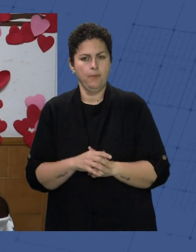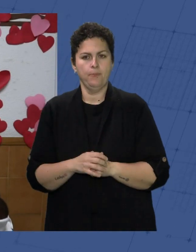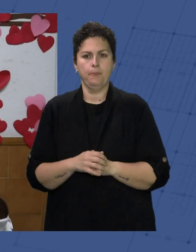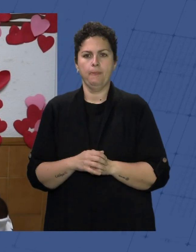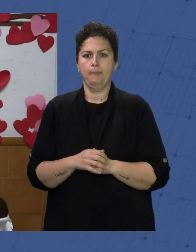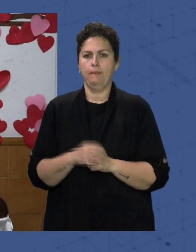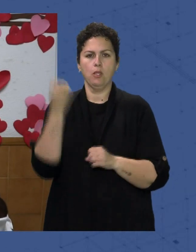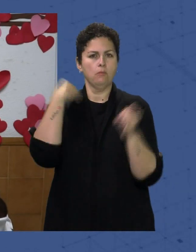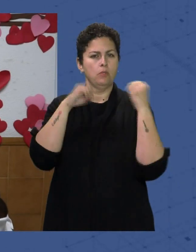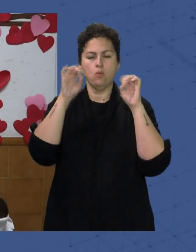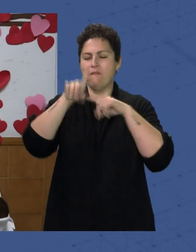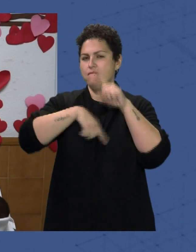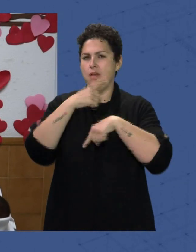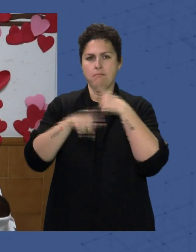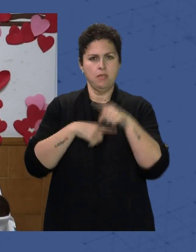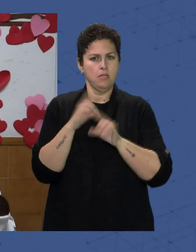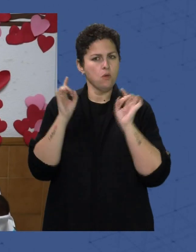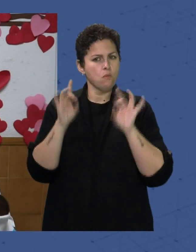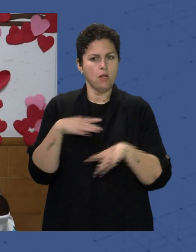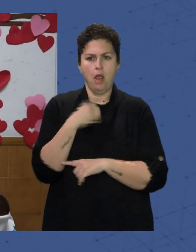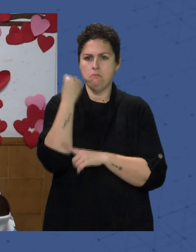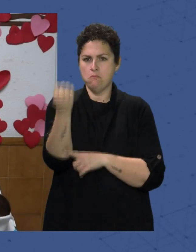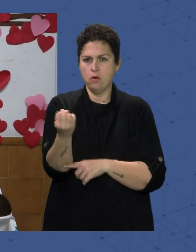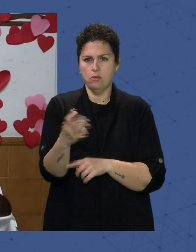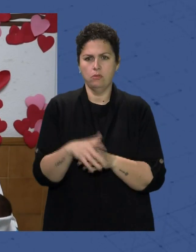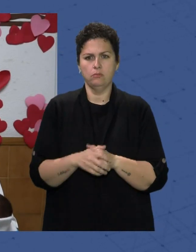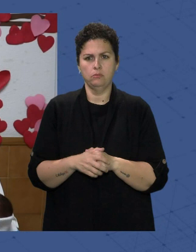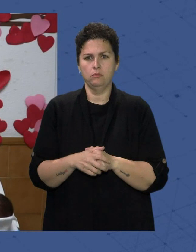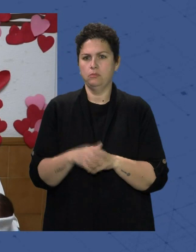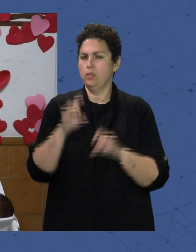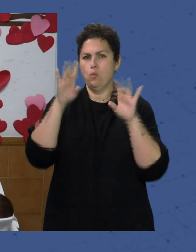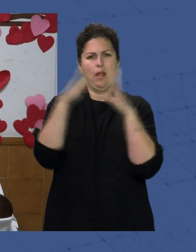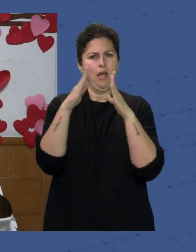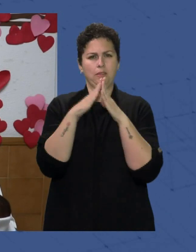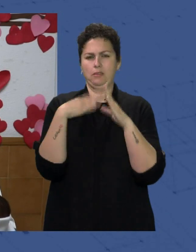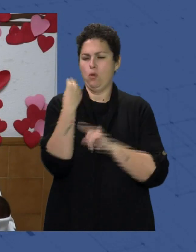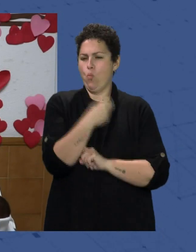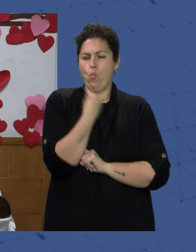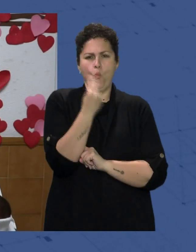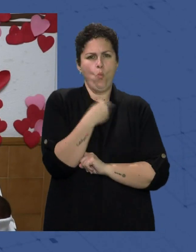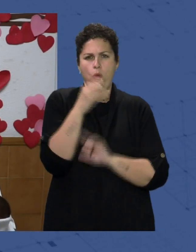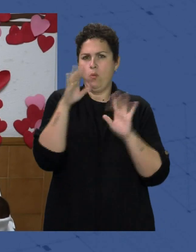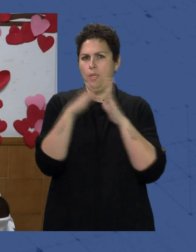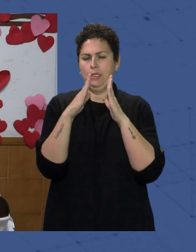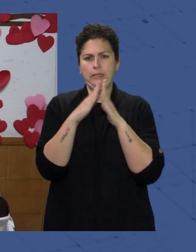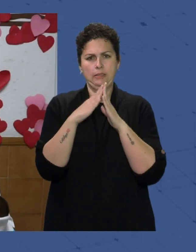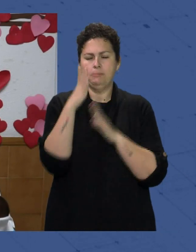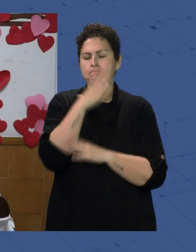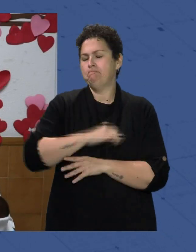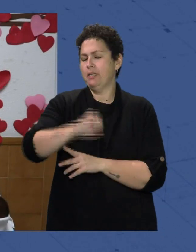ha puesto como la familia Como siempre somos nosotros Y hemos estado como en casa Igual que en casa La experiencia ha sido maravillosa